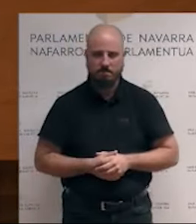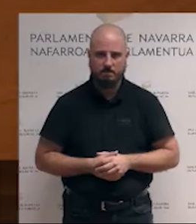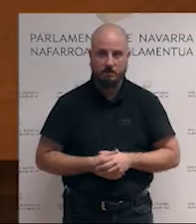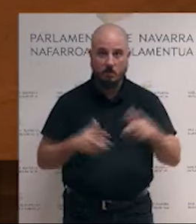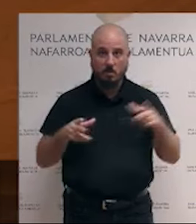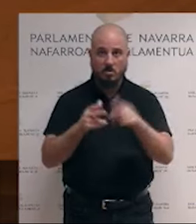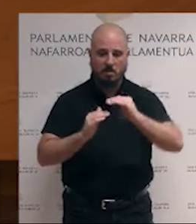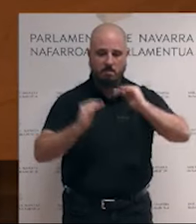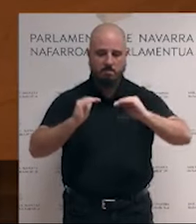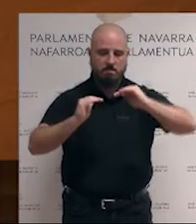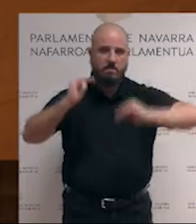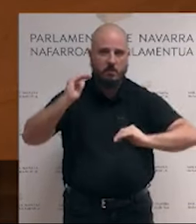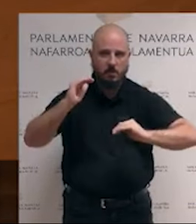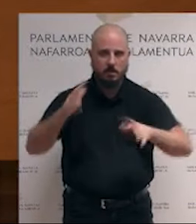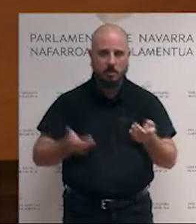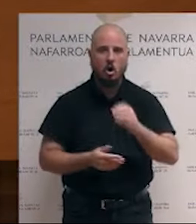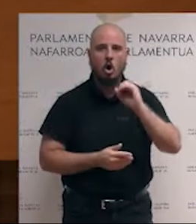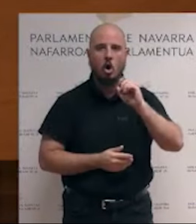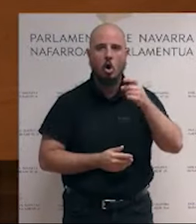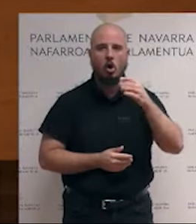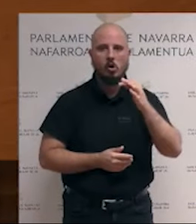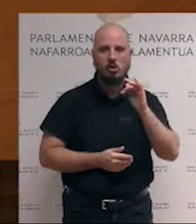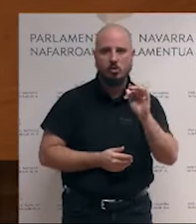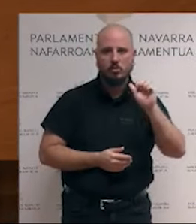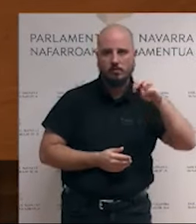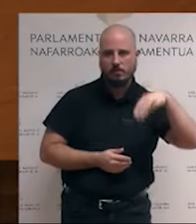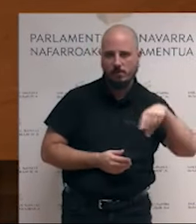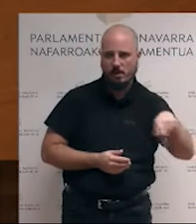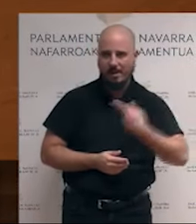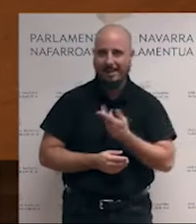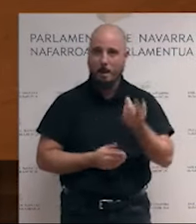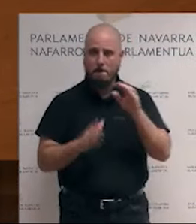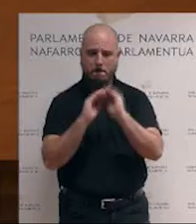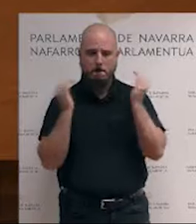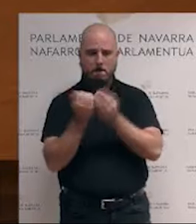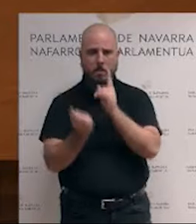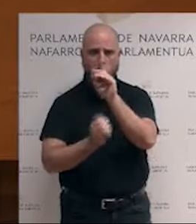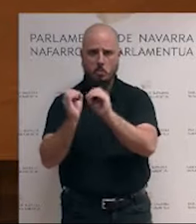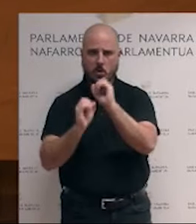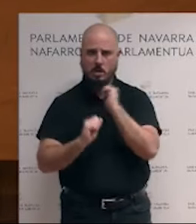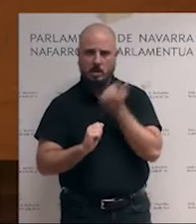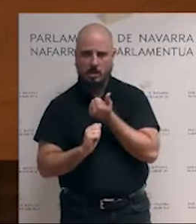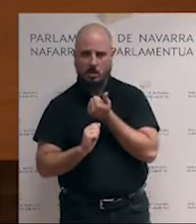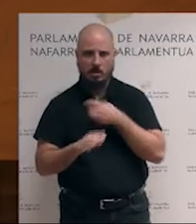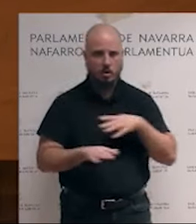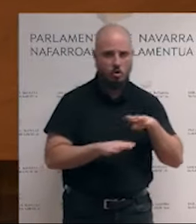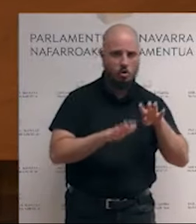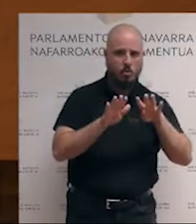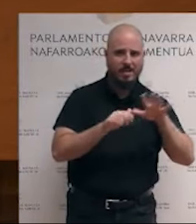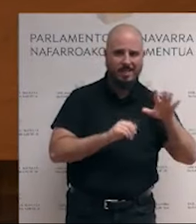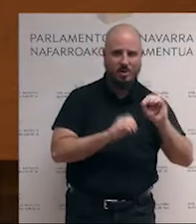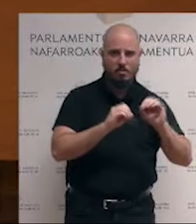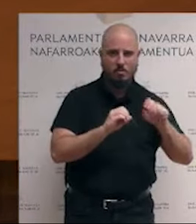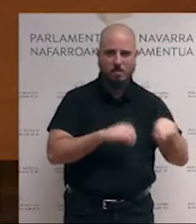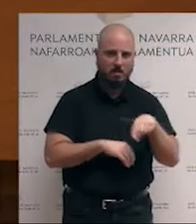cada vez mayores. Según Oxfam, el 1% más rico del planeta tiene más riqueza que el 95% de toda la